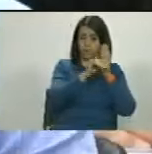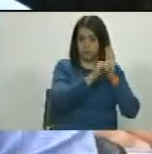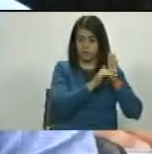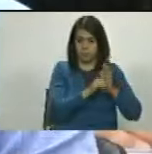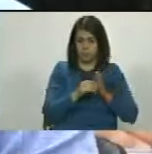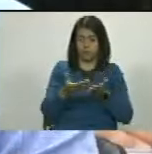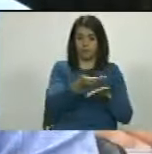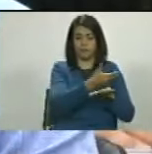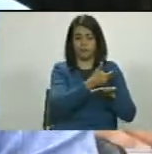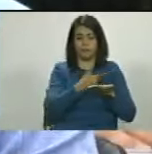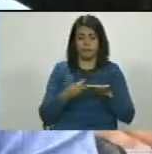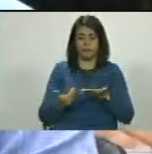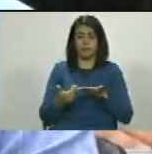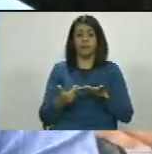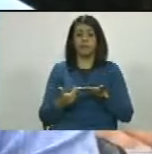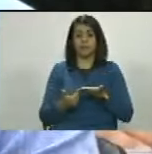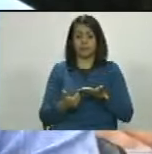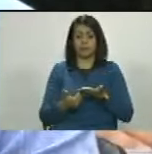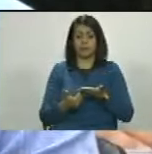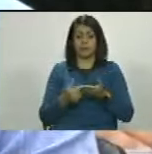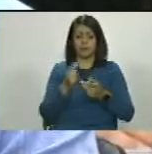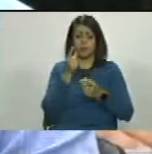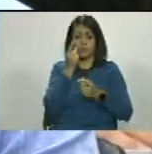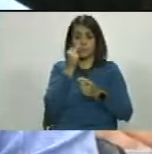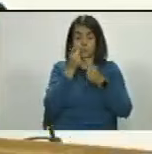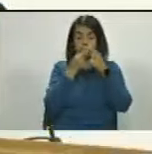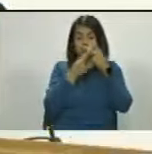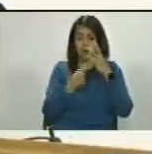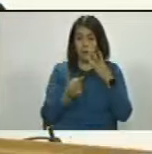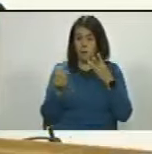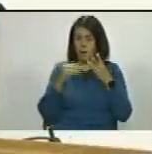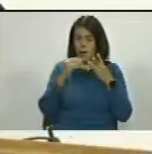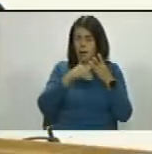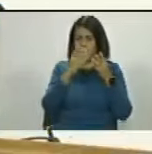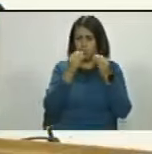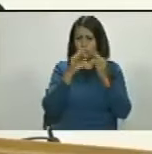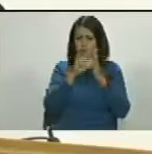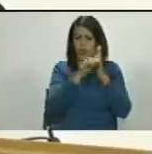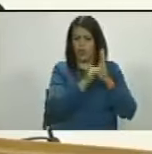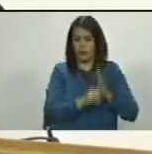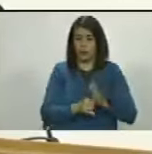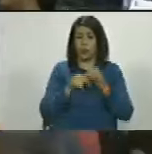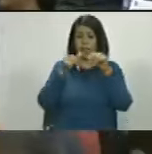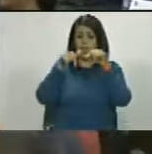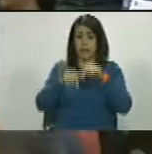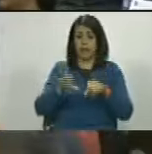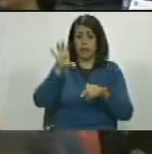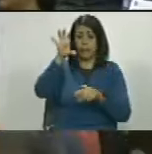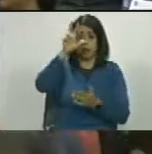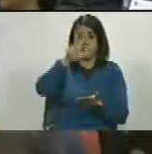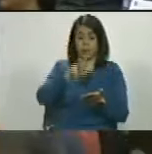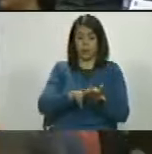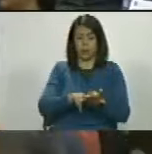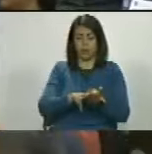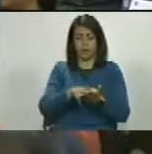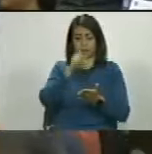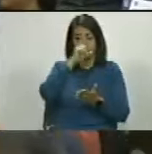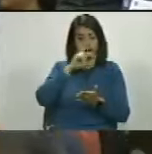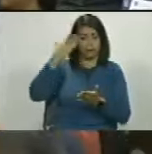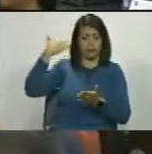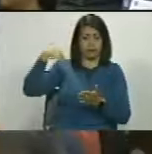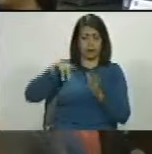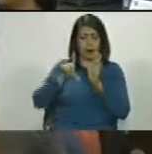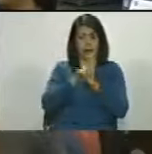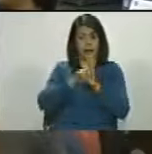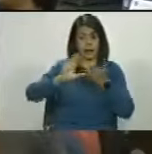de Alibaba y los 40 ladrones son muchos más en este país aprobamos el año pasado